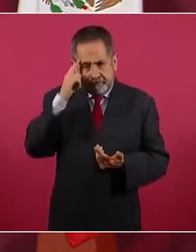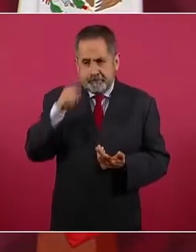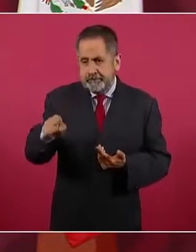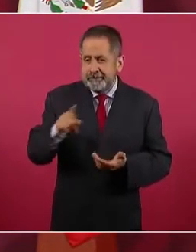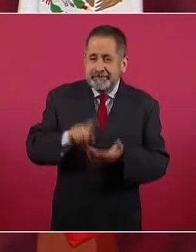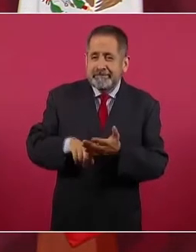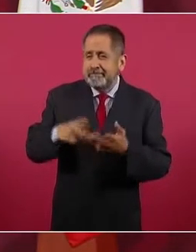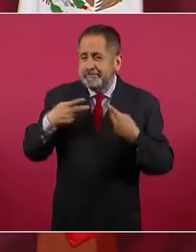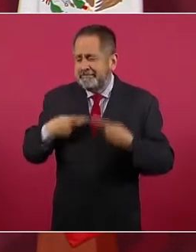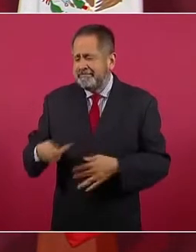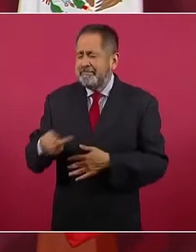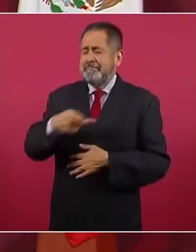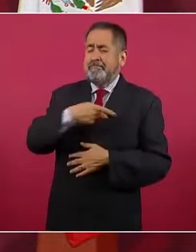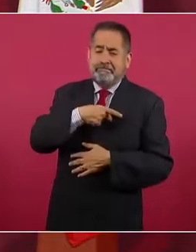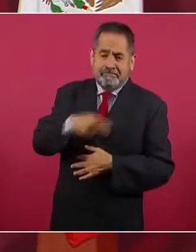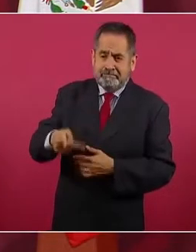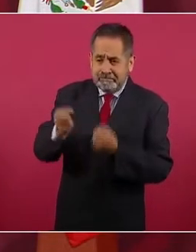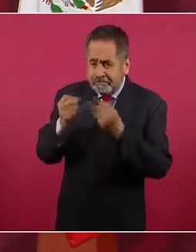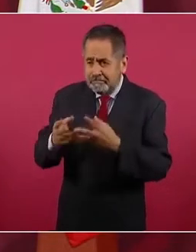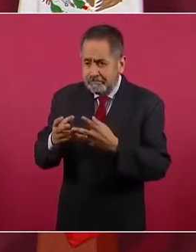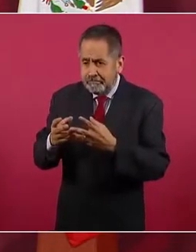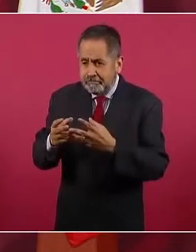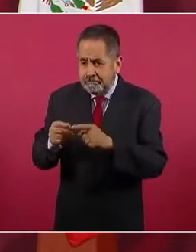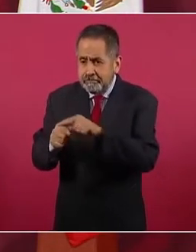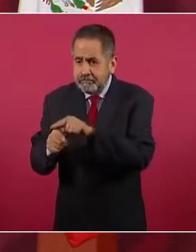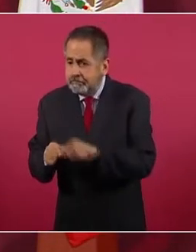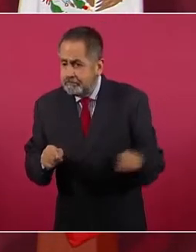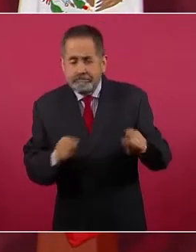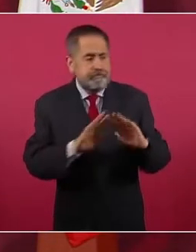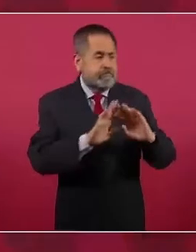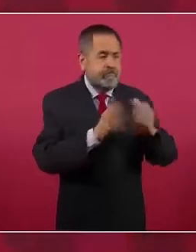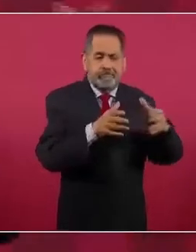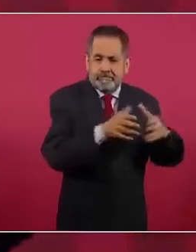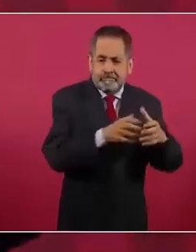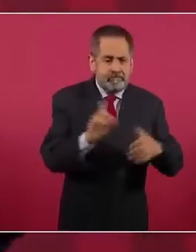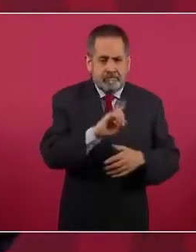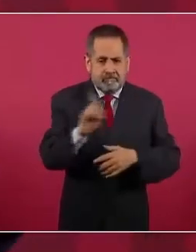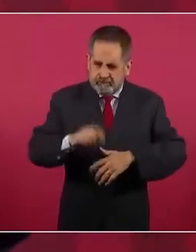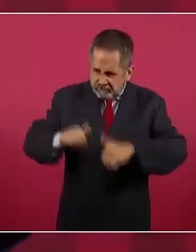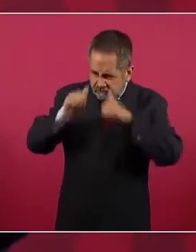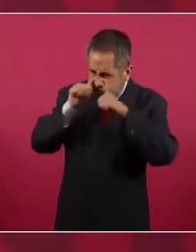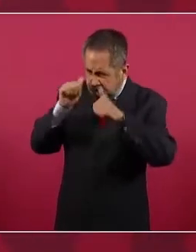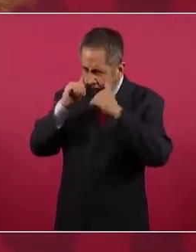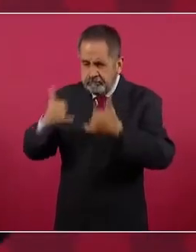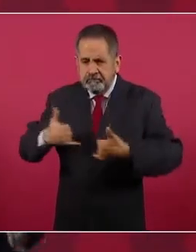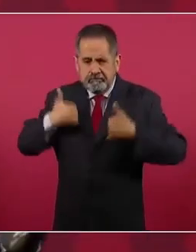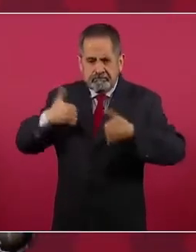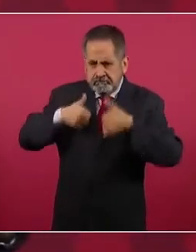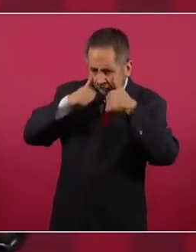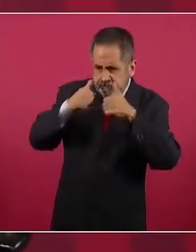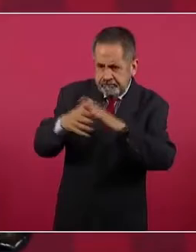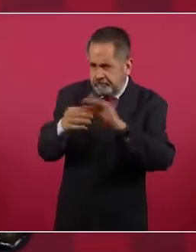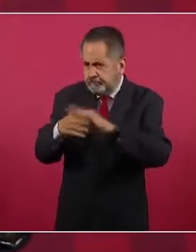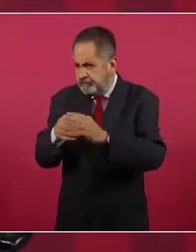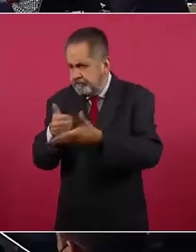pobreza, el que se atienda, atienda a los jóvenes, todo lo que estamos haciendo, es para eso.